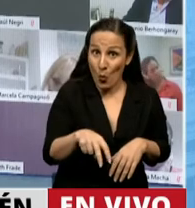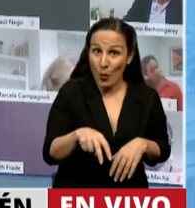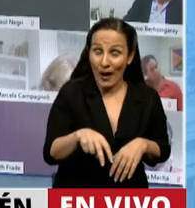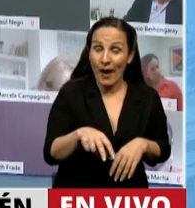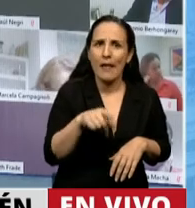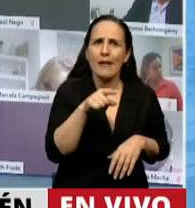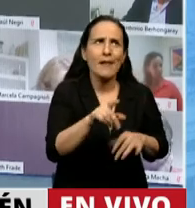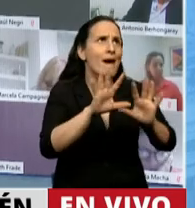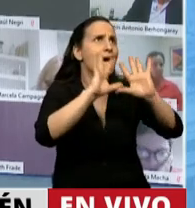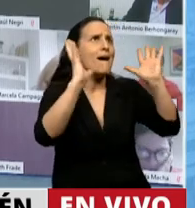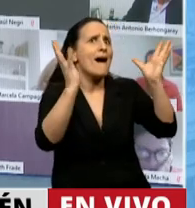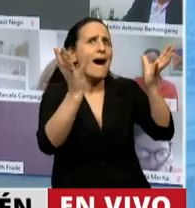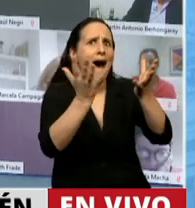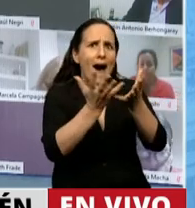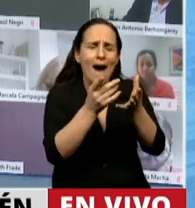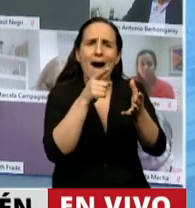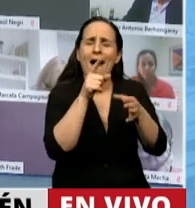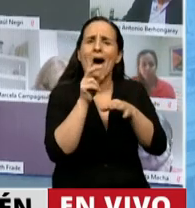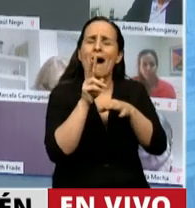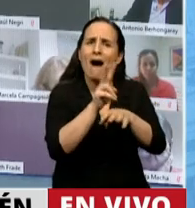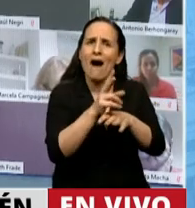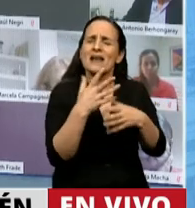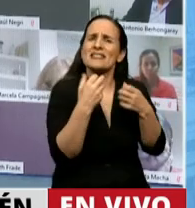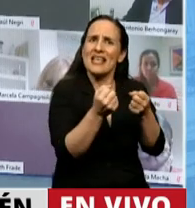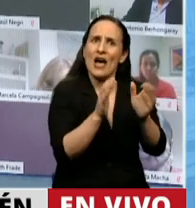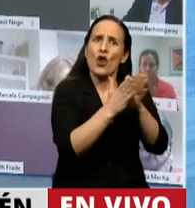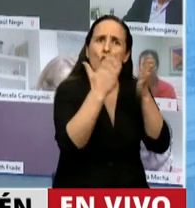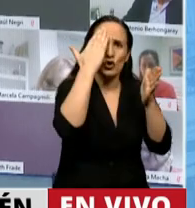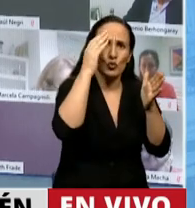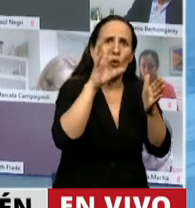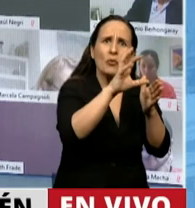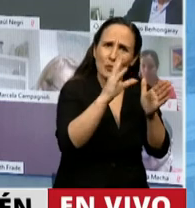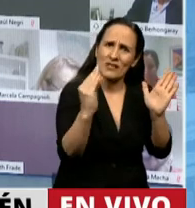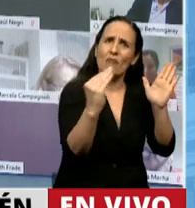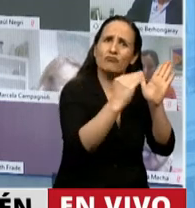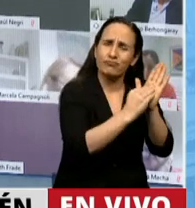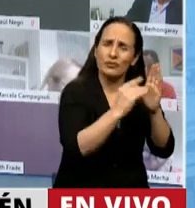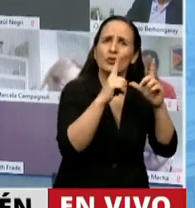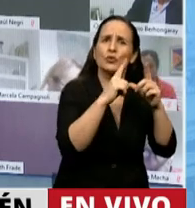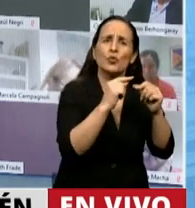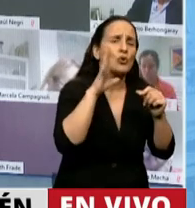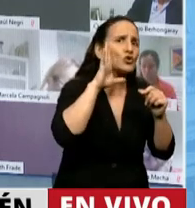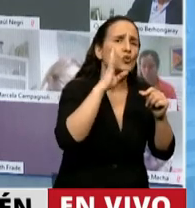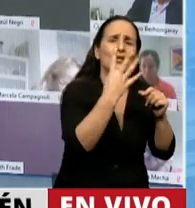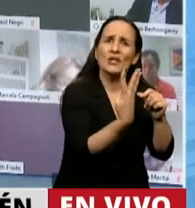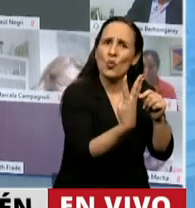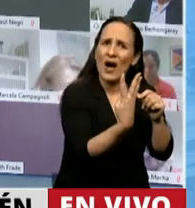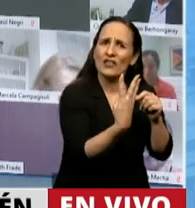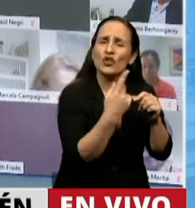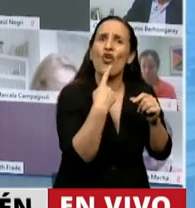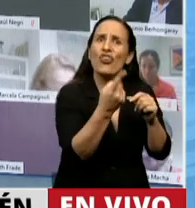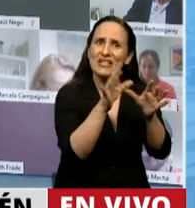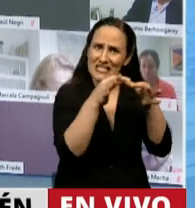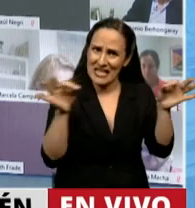a un ambiente sano está presente en nuestra Constitución Provincial en el artículo 54 que